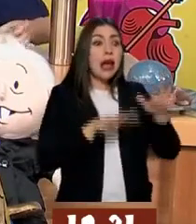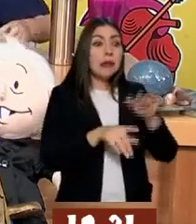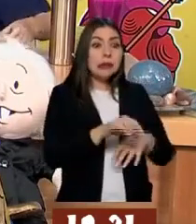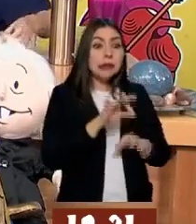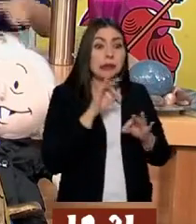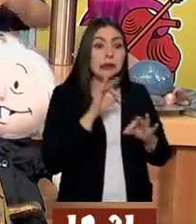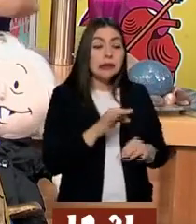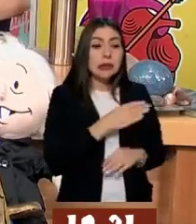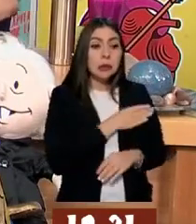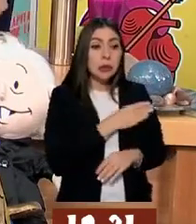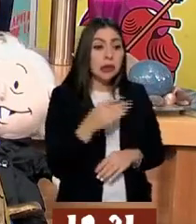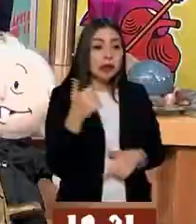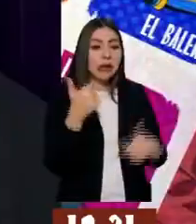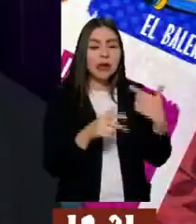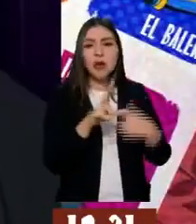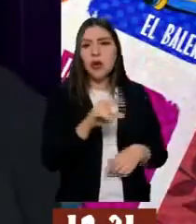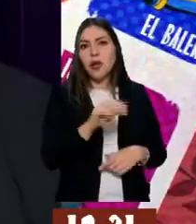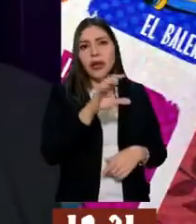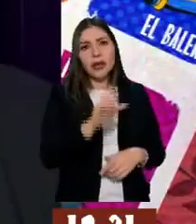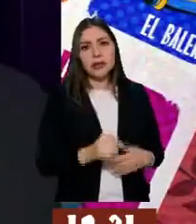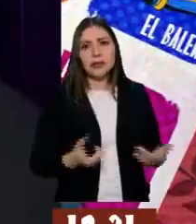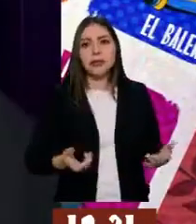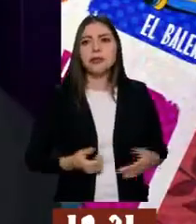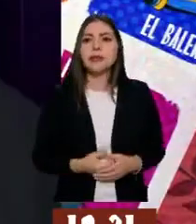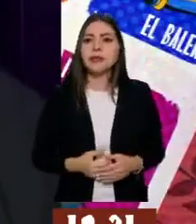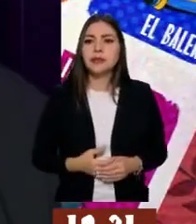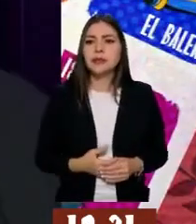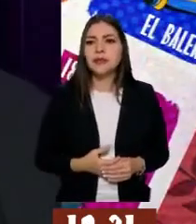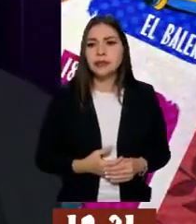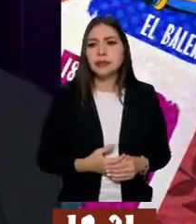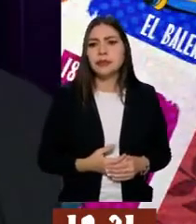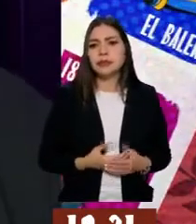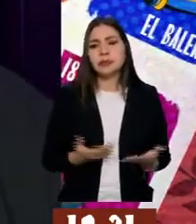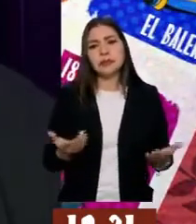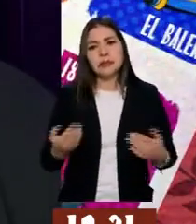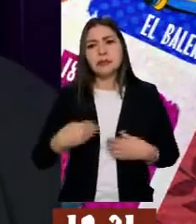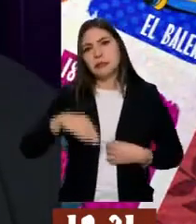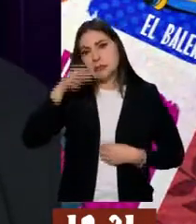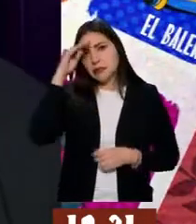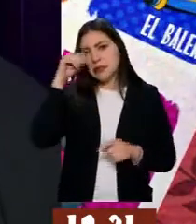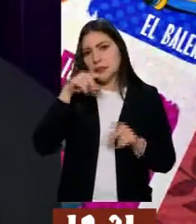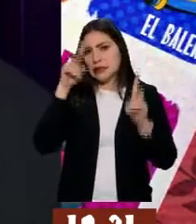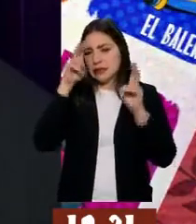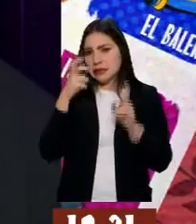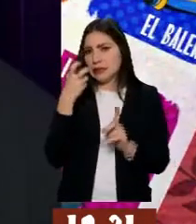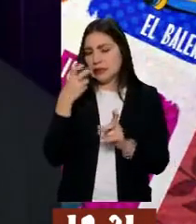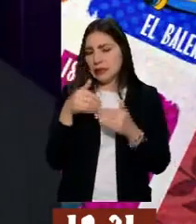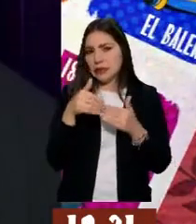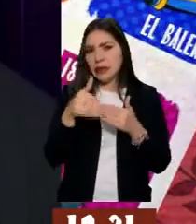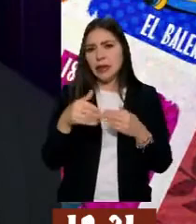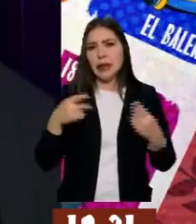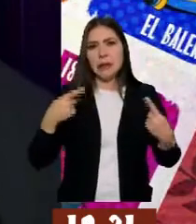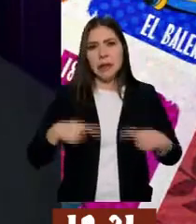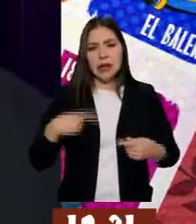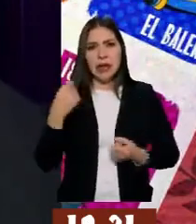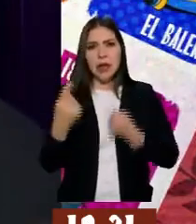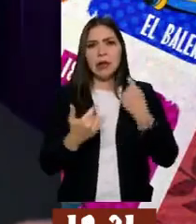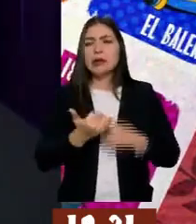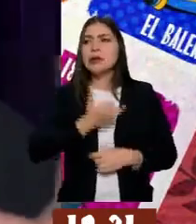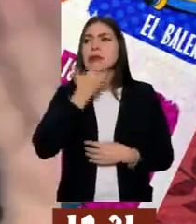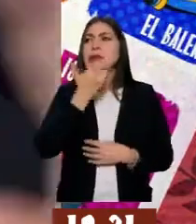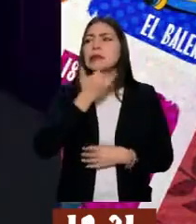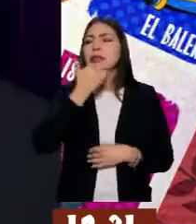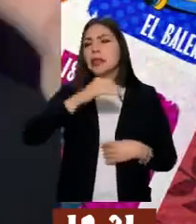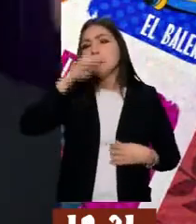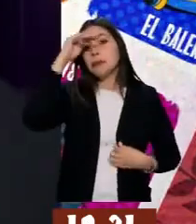problema. A ver. Ahí va, por ahí viene el asunto yo, creo que por ahí va el asunto. La gente está confundida pensando que la leche de